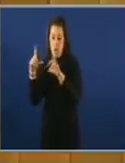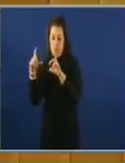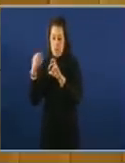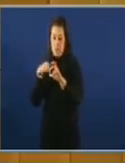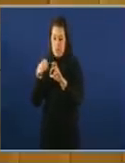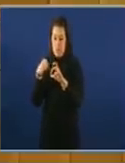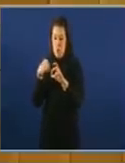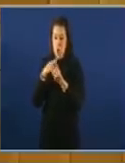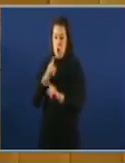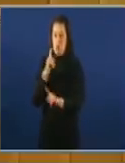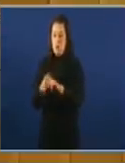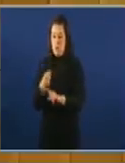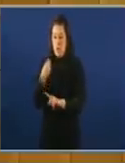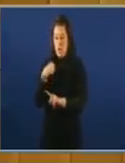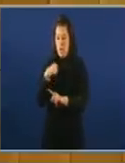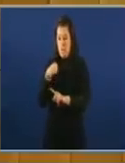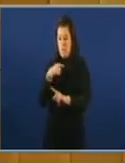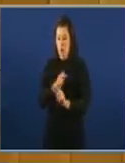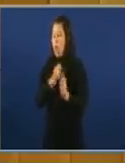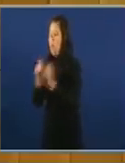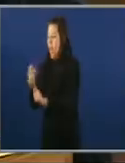deu unha gran concesión ao señor que estaba no barco.